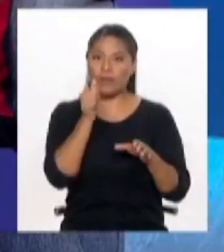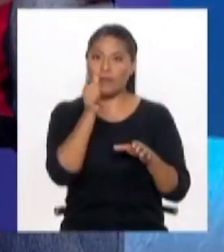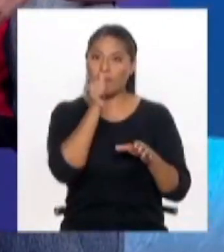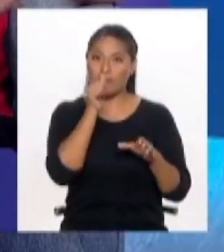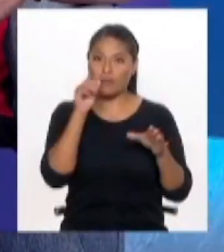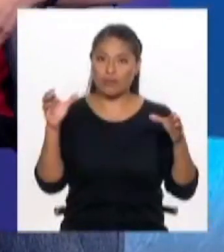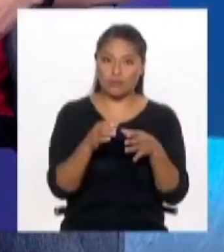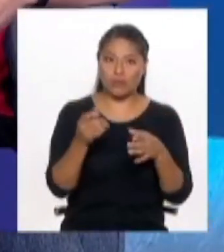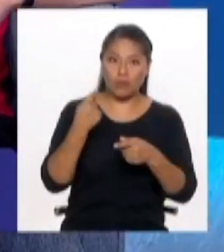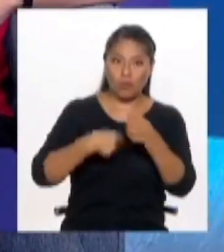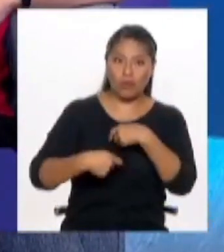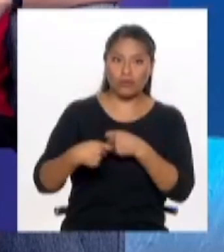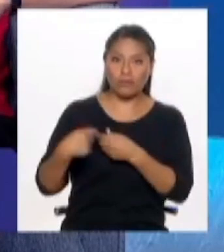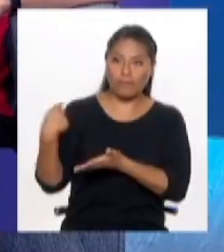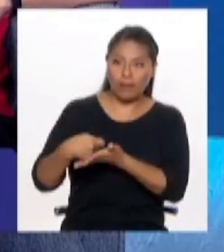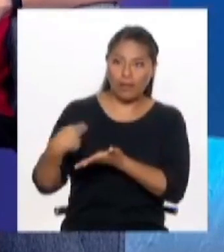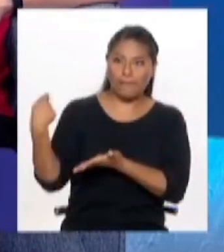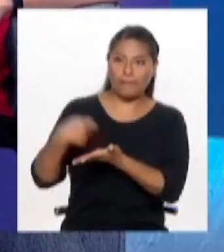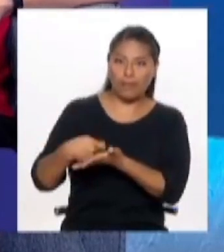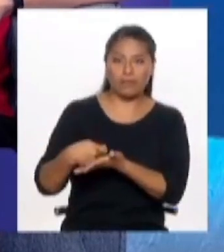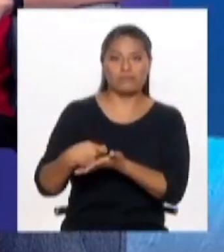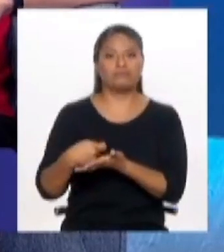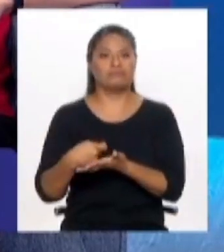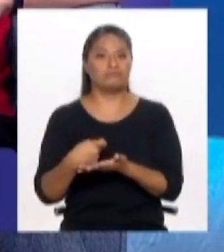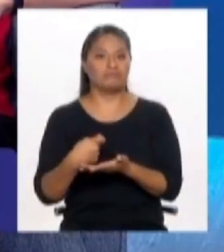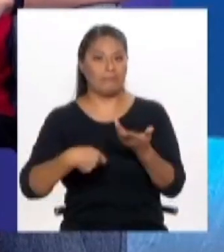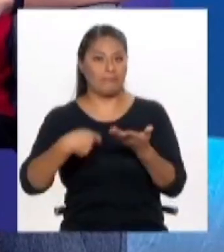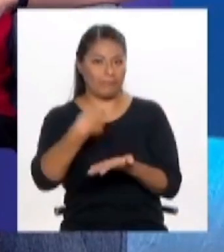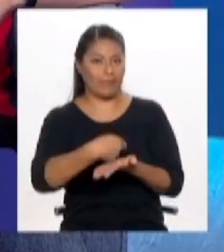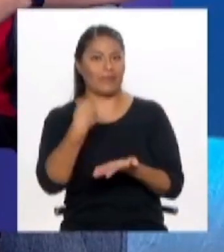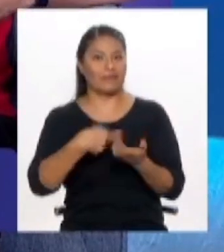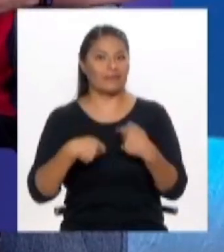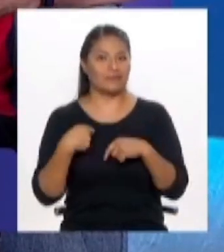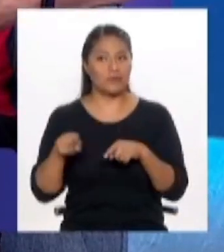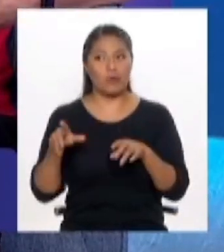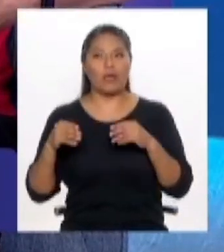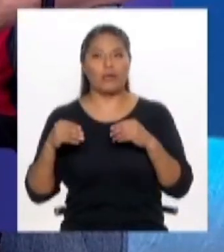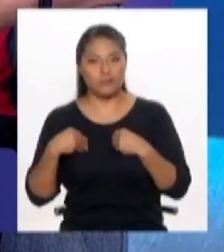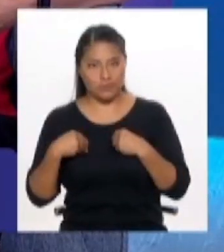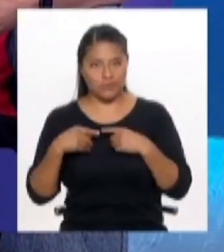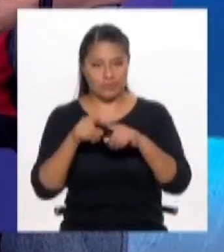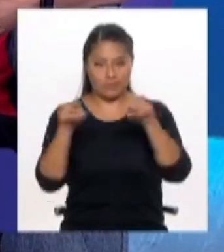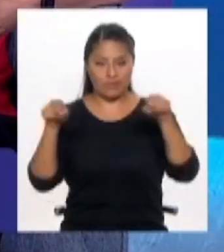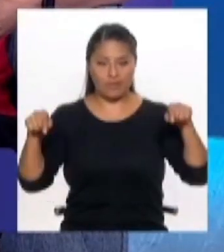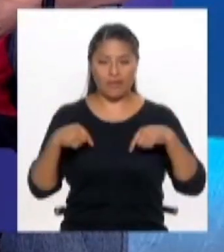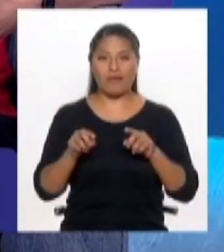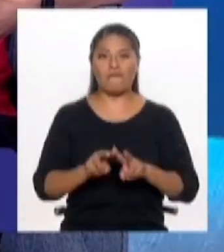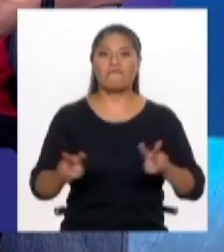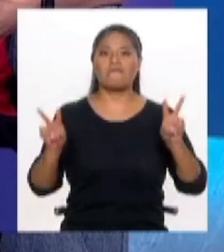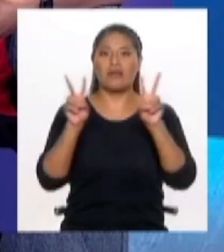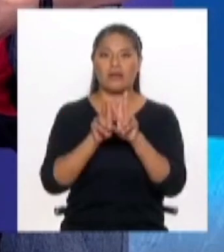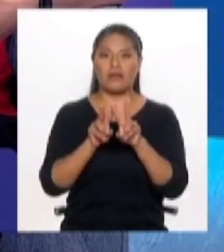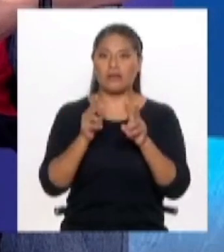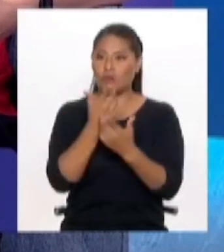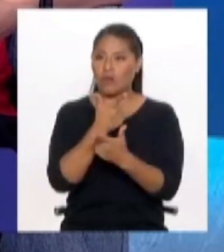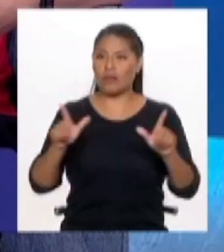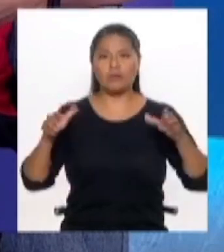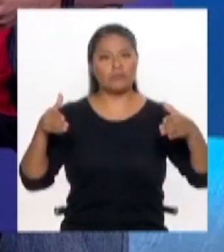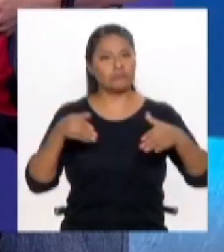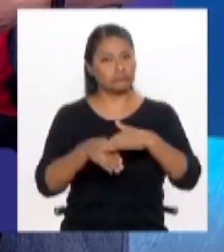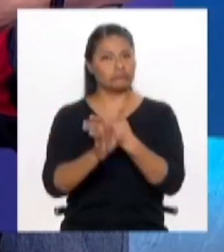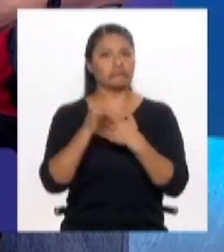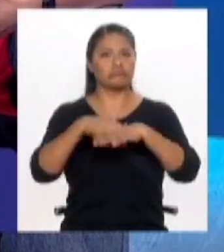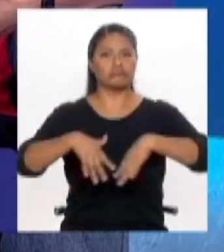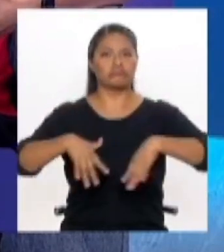siempre viene con consumo, con pago, ¿no? Y hemos perdido el valor del espacio público libre, libre del consumo, donde realmente